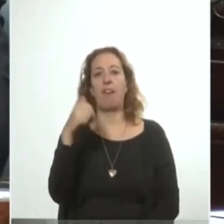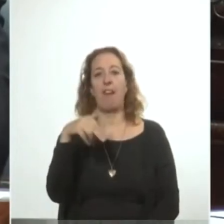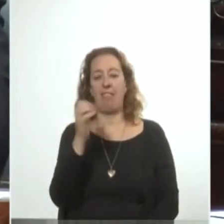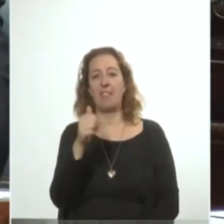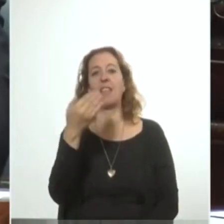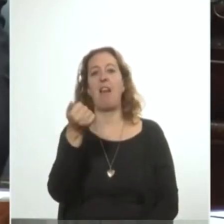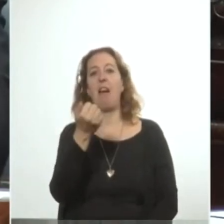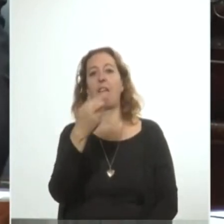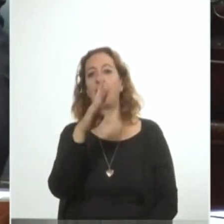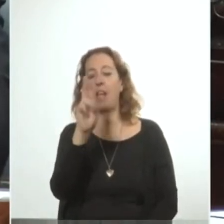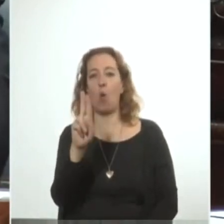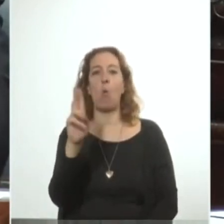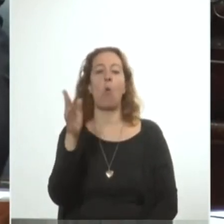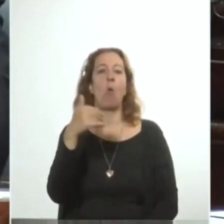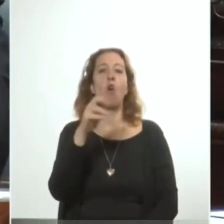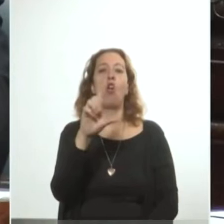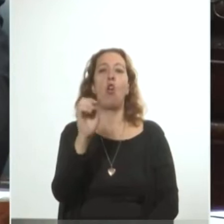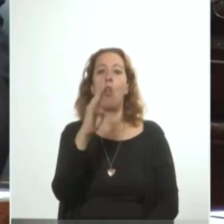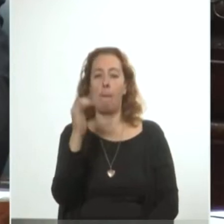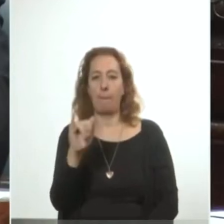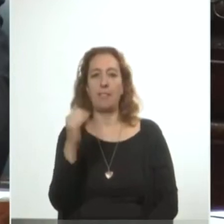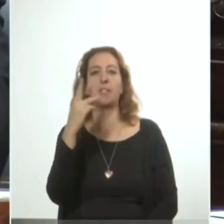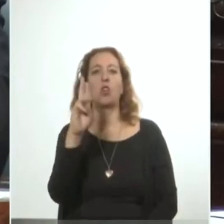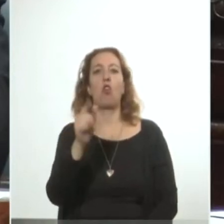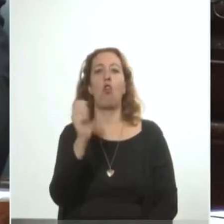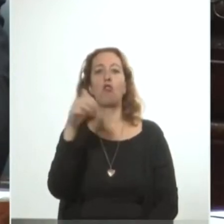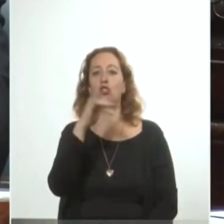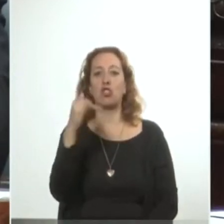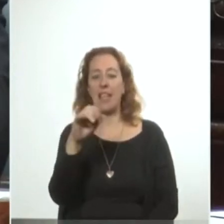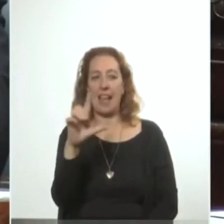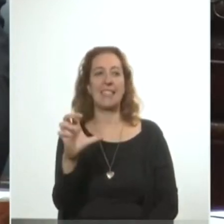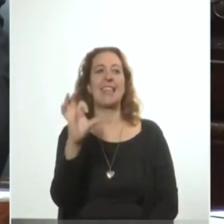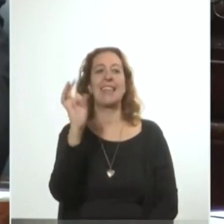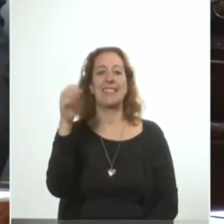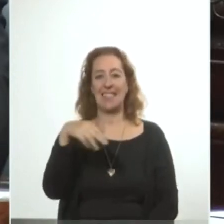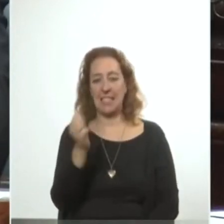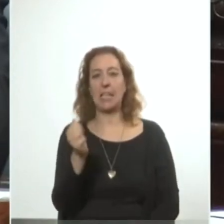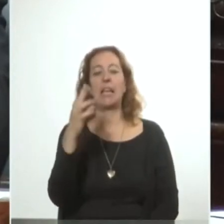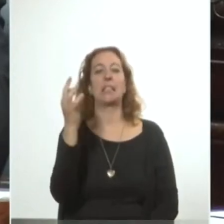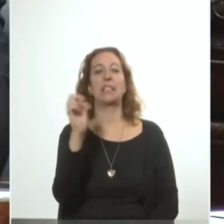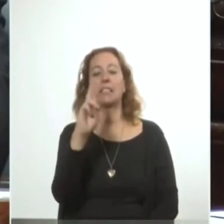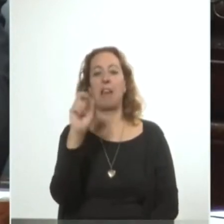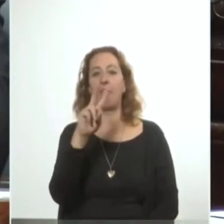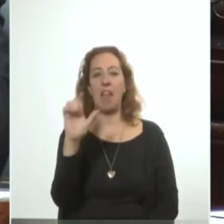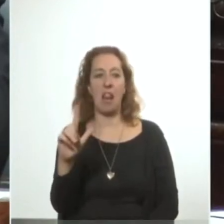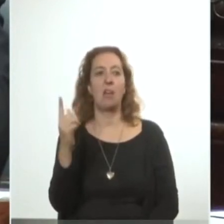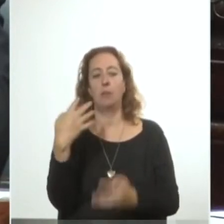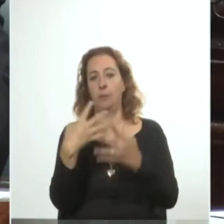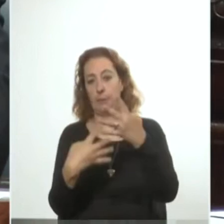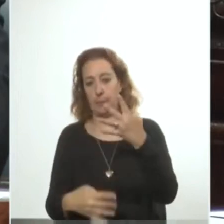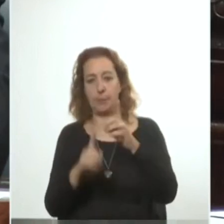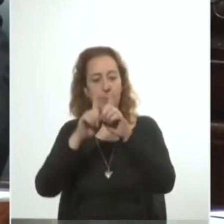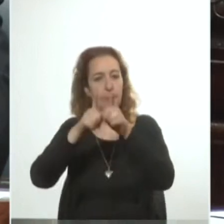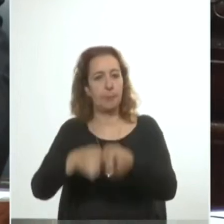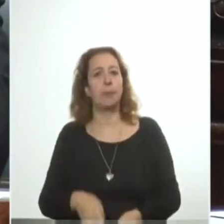Luis Mendiola, Raúl Gansio, Rubén López, Ricardo González, Justo Sena, Héctor Cervelli. También el capitán